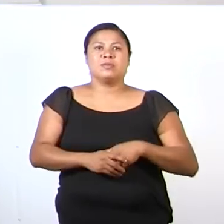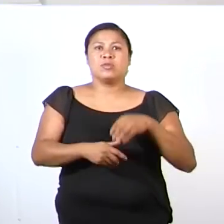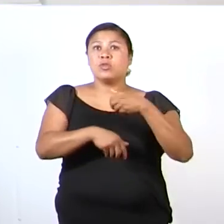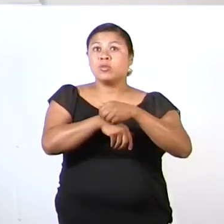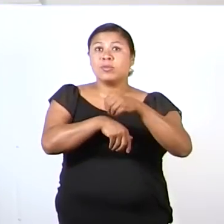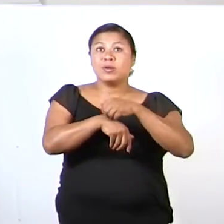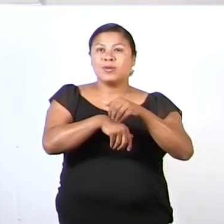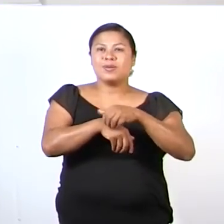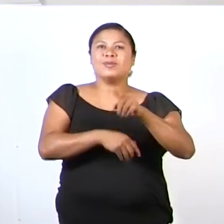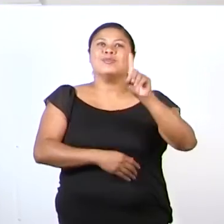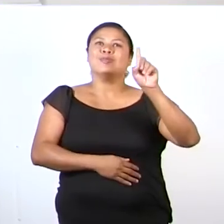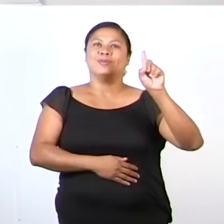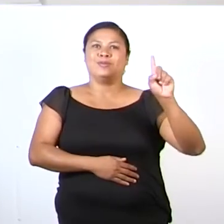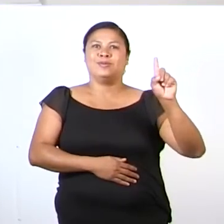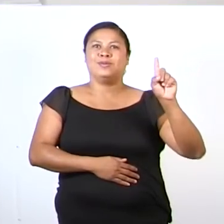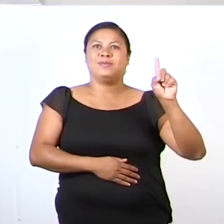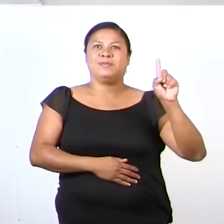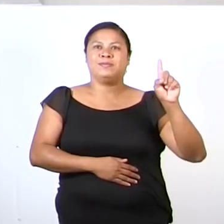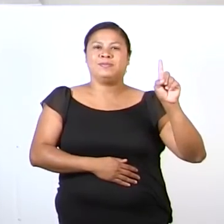uno.